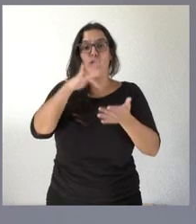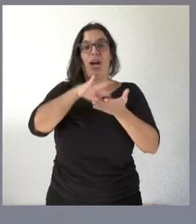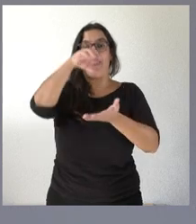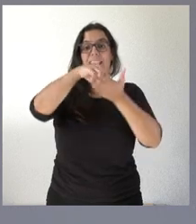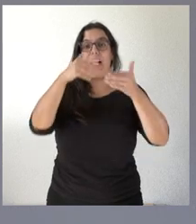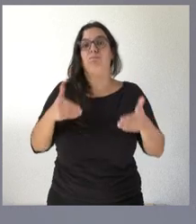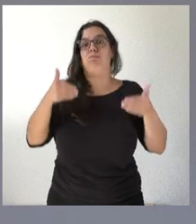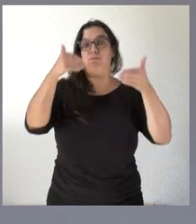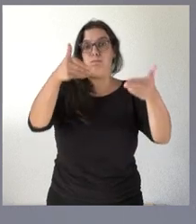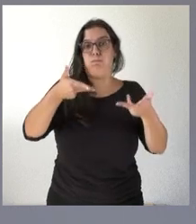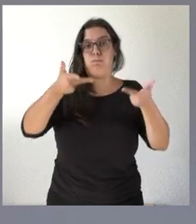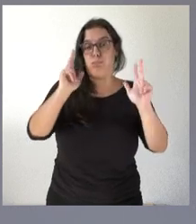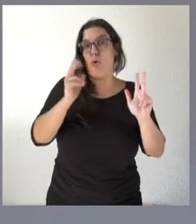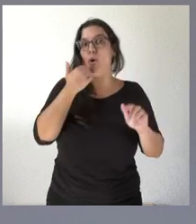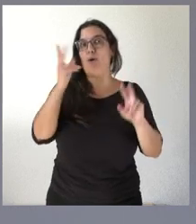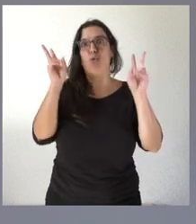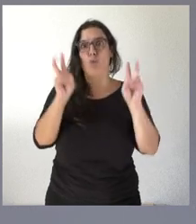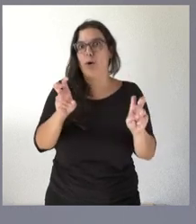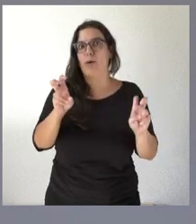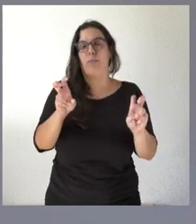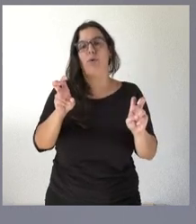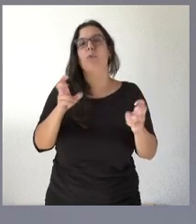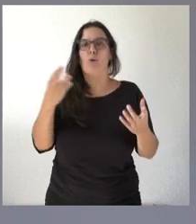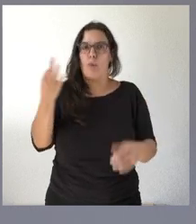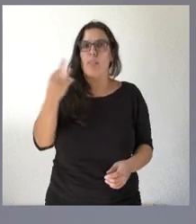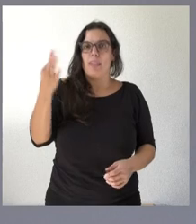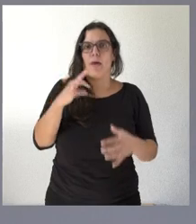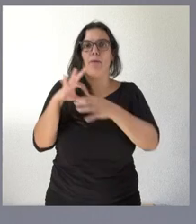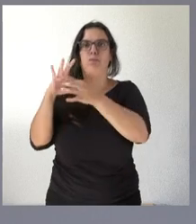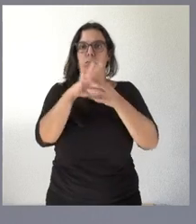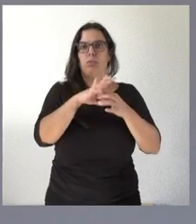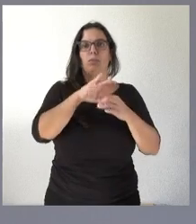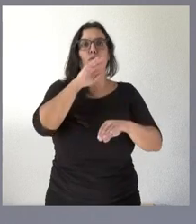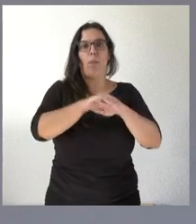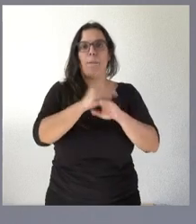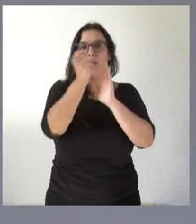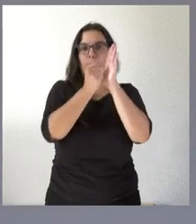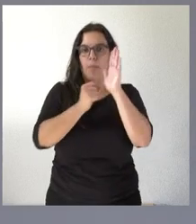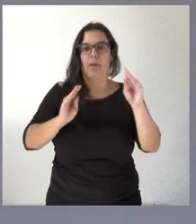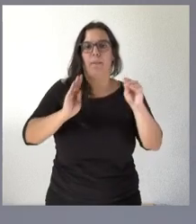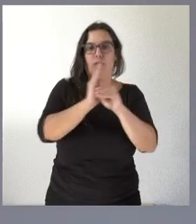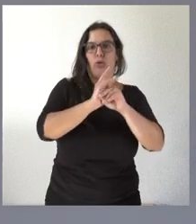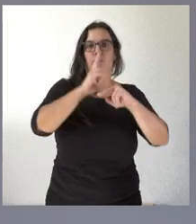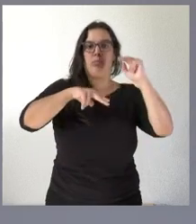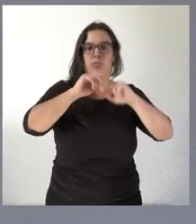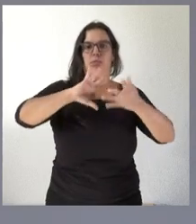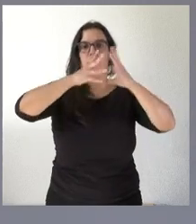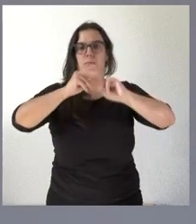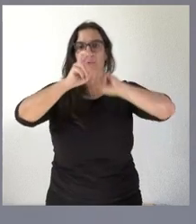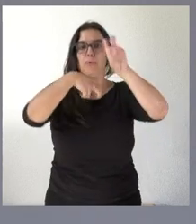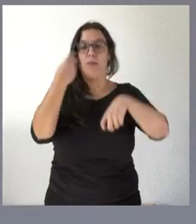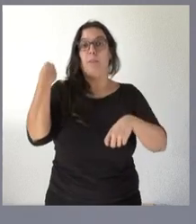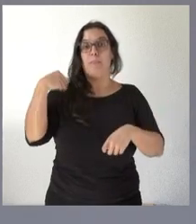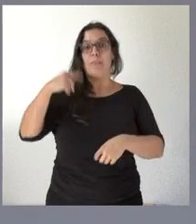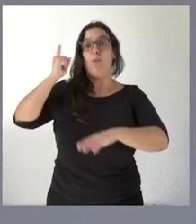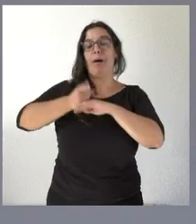o cualquier nueva actuación y especialmente una prórroga pues lleva aparejado el cumplimiento de las inversiones que se establecen en los informes del Consejo de